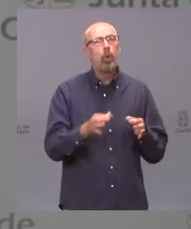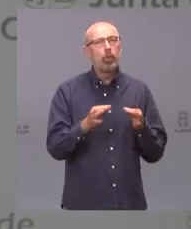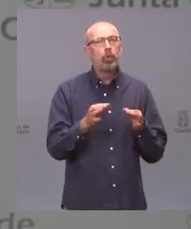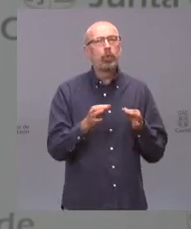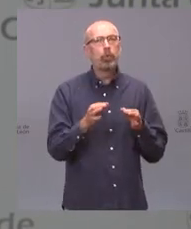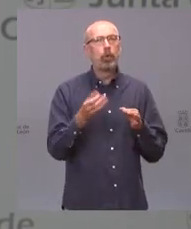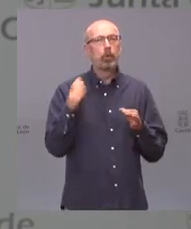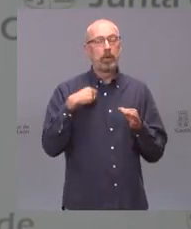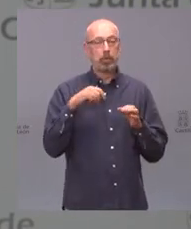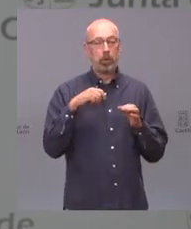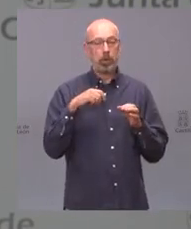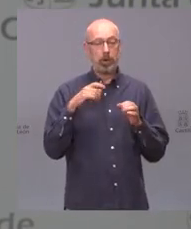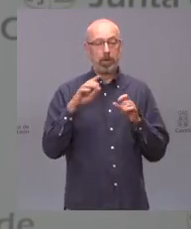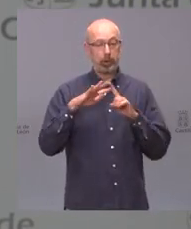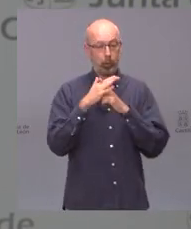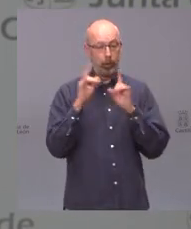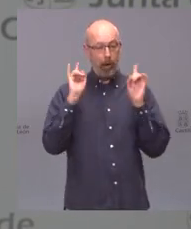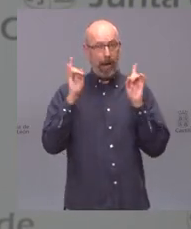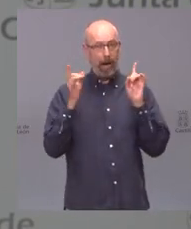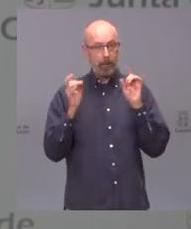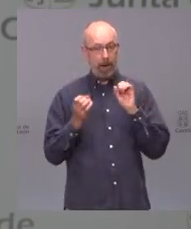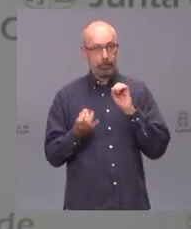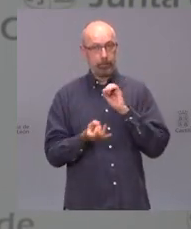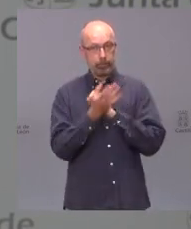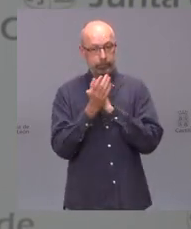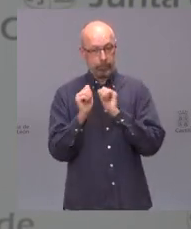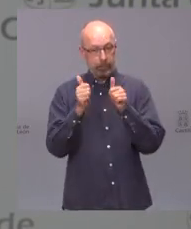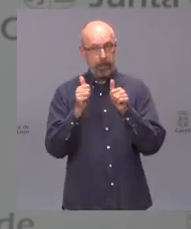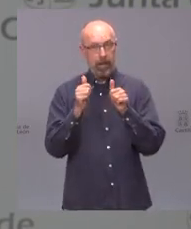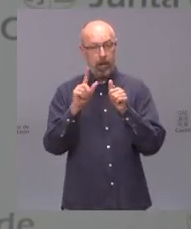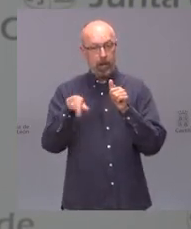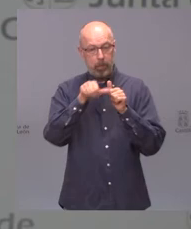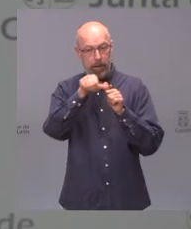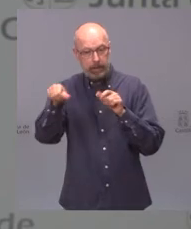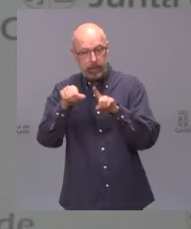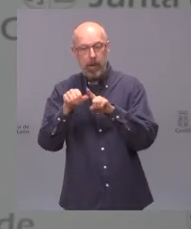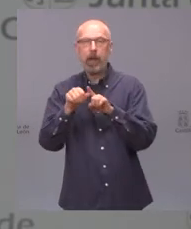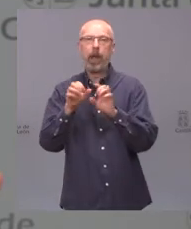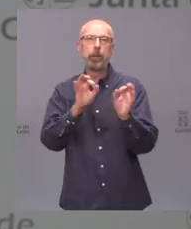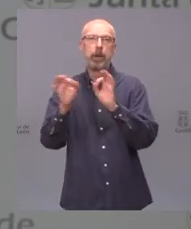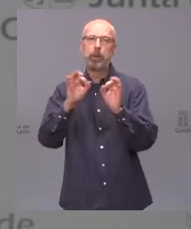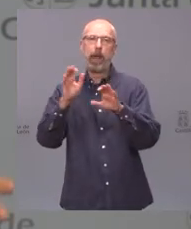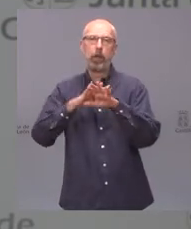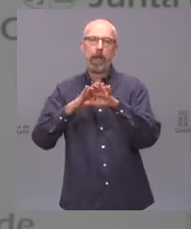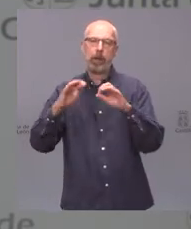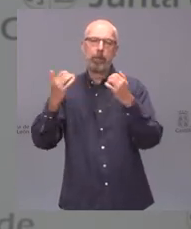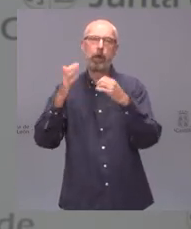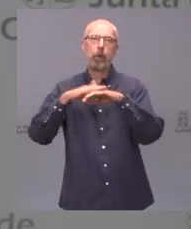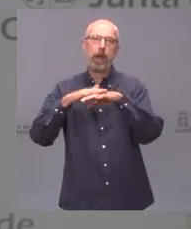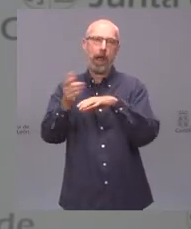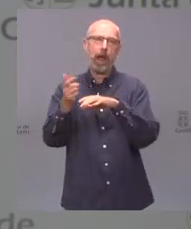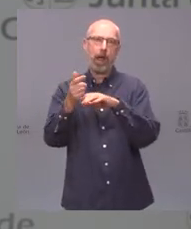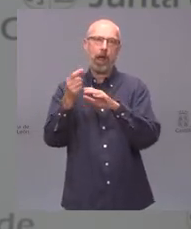decretar el estado de alarma ya estaba previsto el pleno para la aprobación de la eliminación de este impuesto y que bueno evidentemente la pandemia